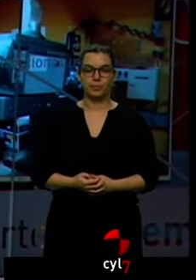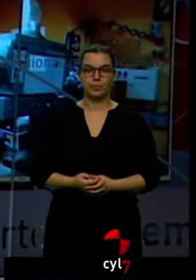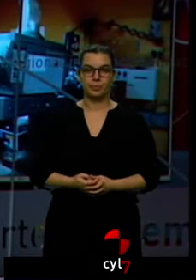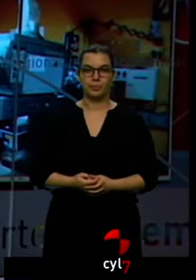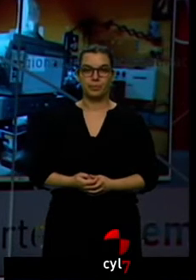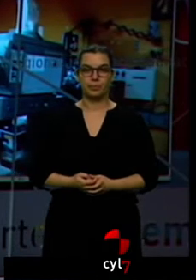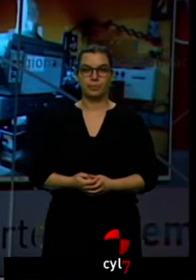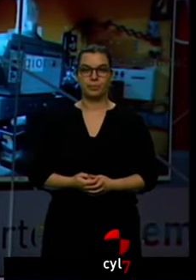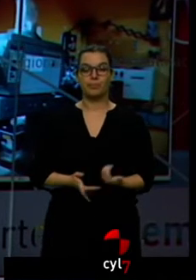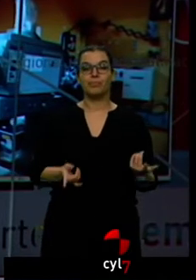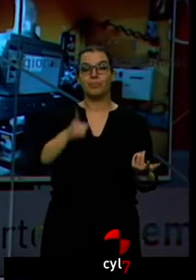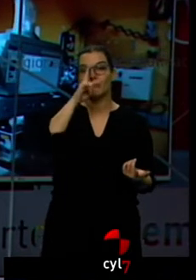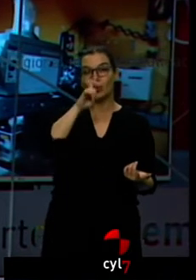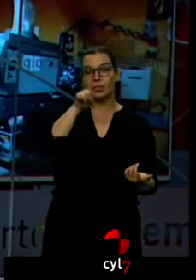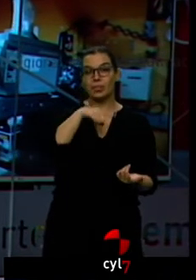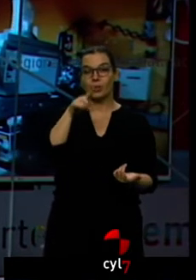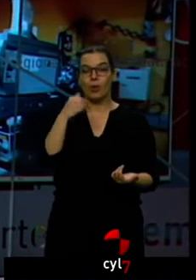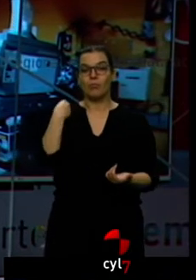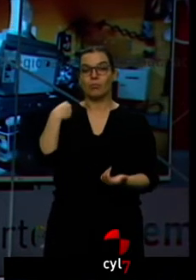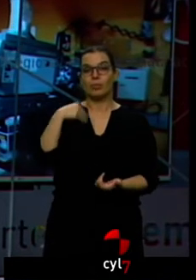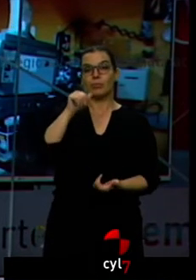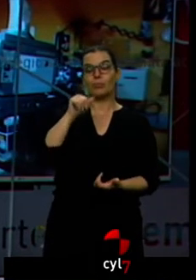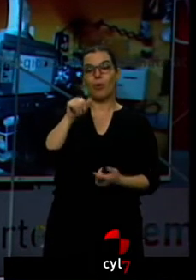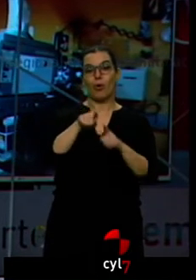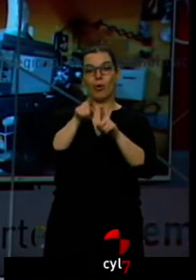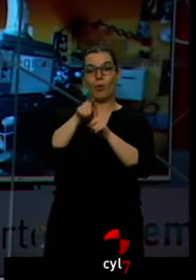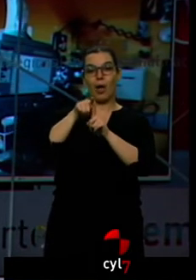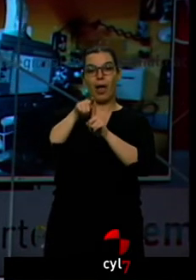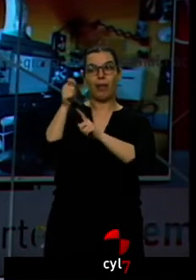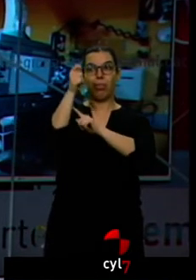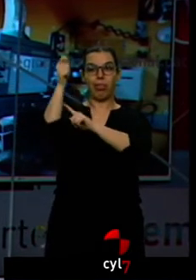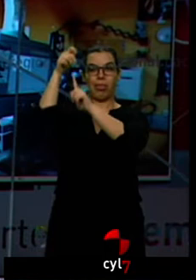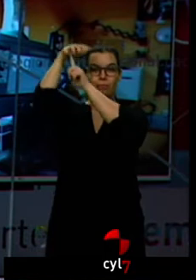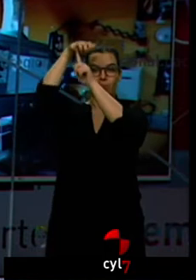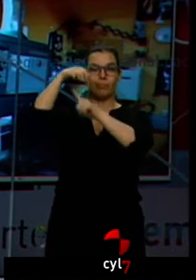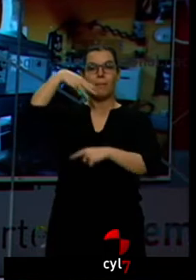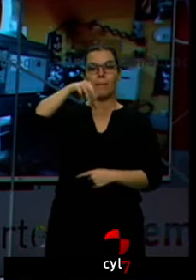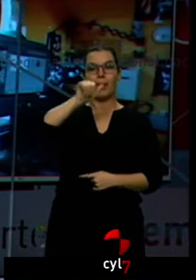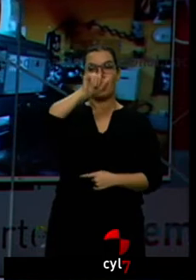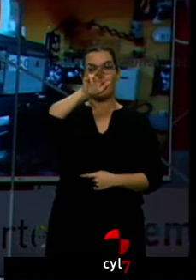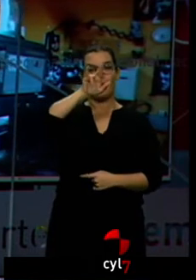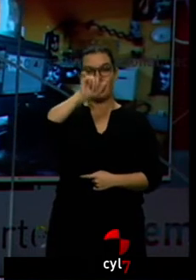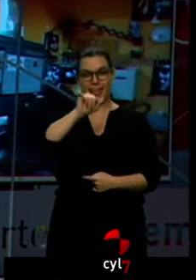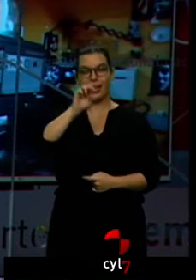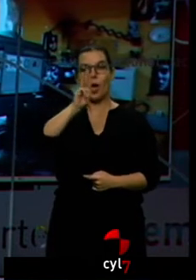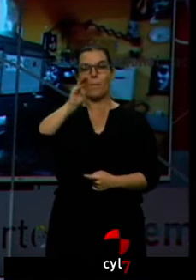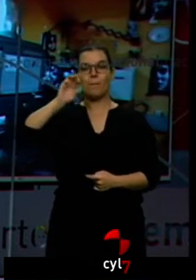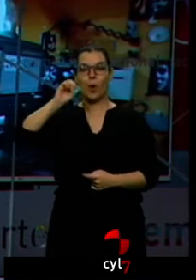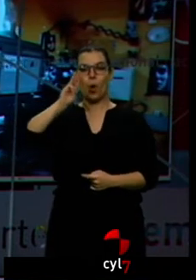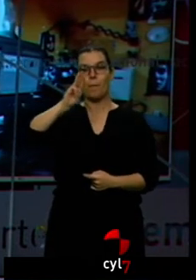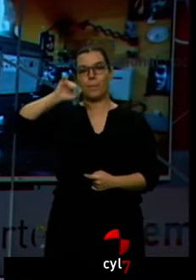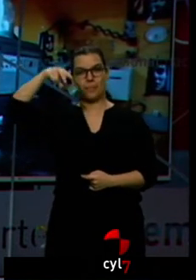¿Quién no recuerda a Julie Andrews haciendo de Mary Poppins? Esta Navidad, Disney rescata el personaje, esta vez